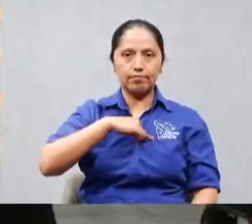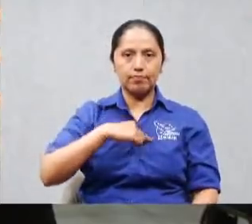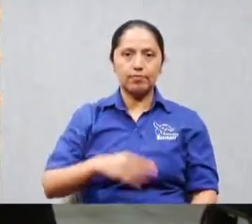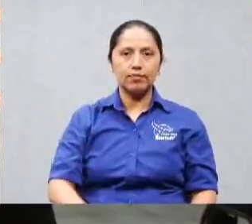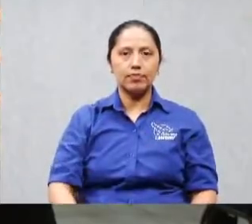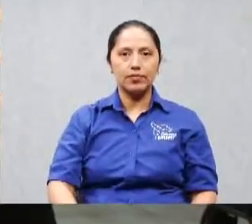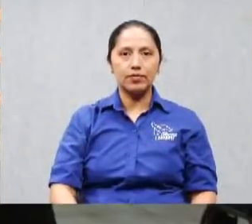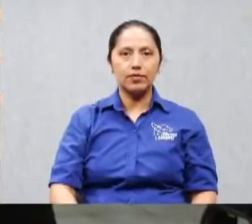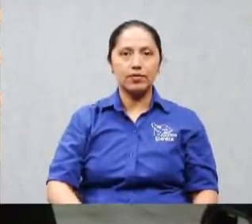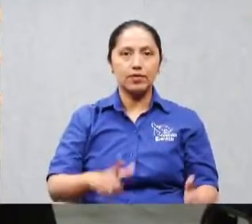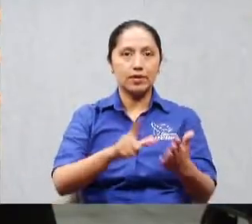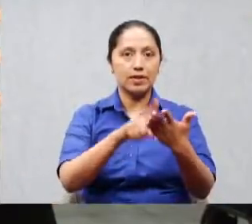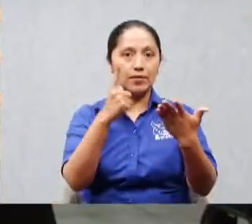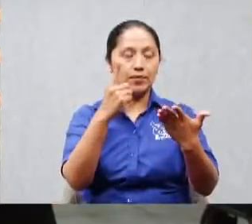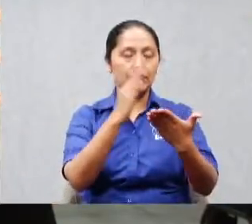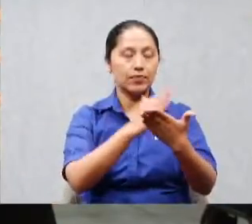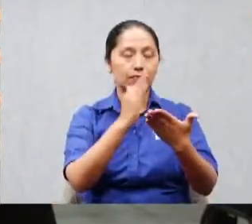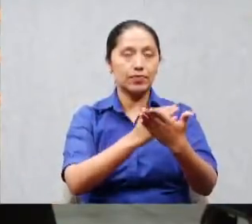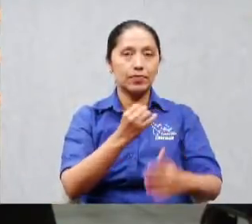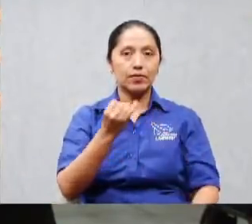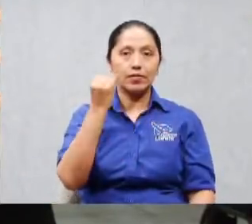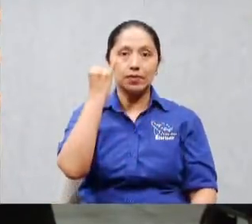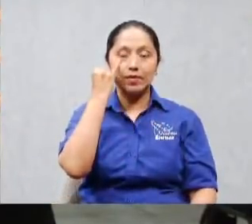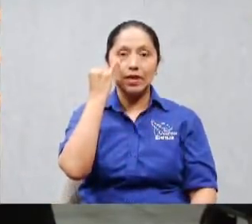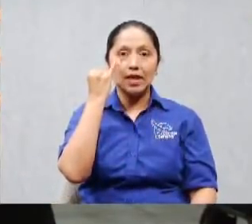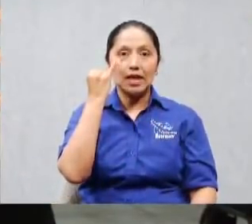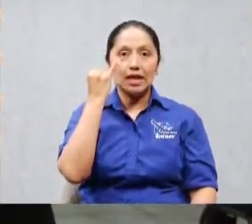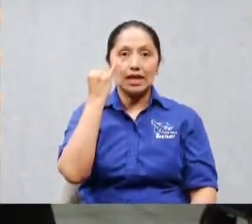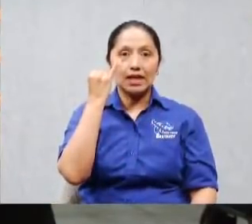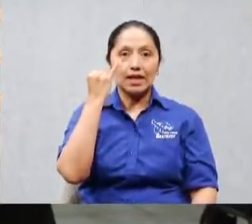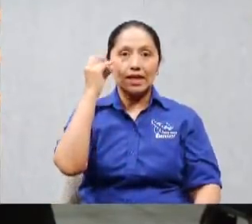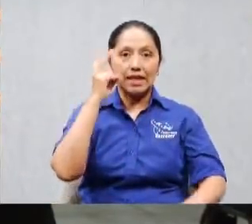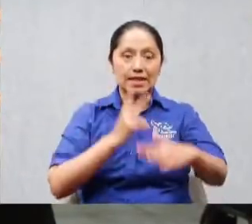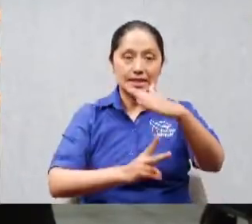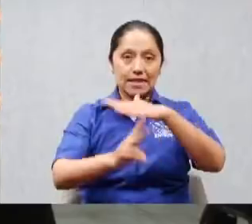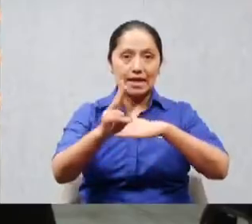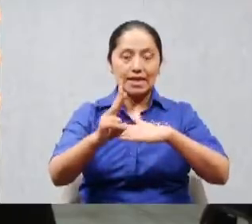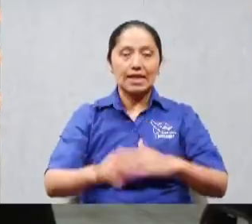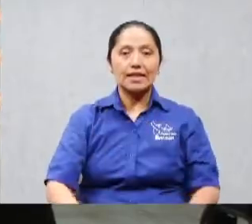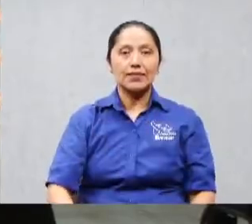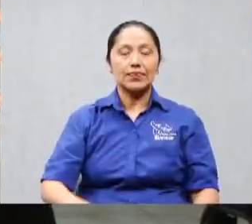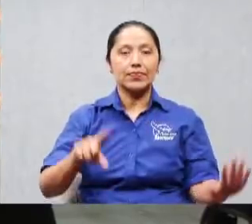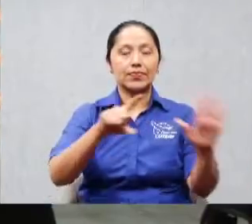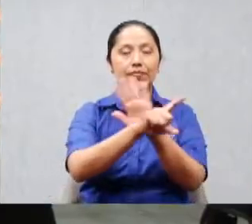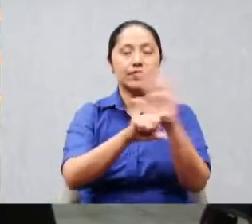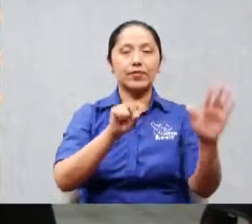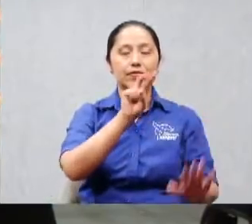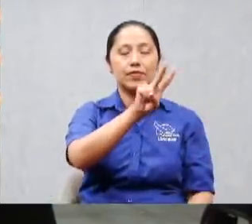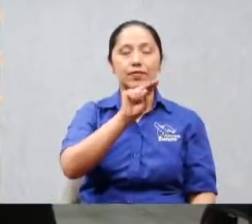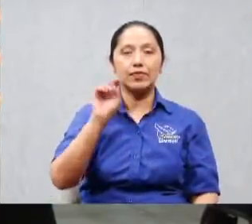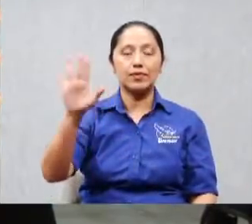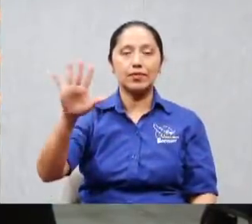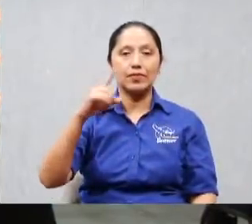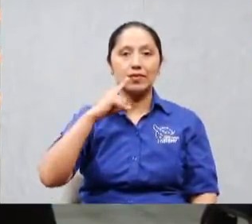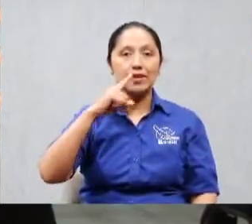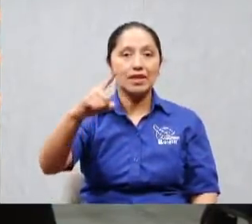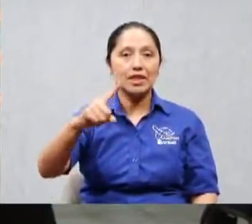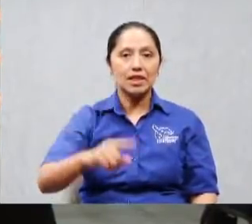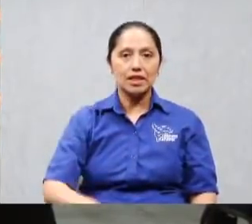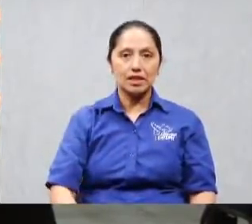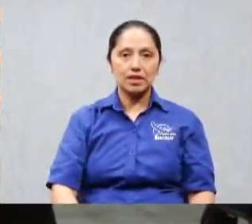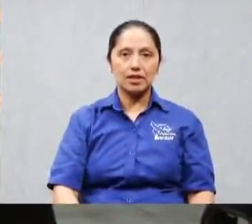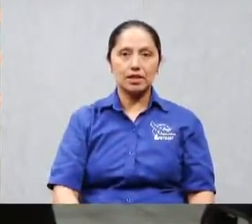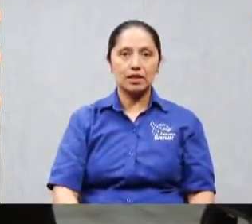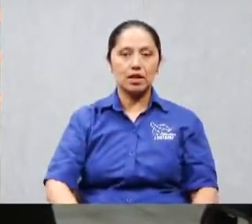capítulo 55, pero el versículo anterior, al que ya es famoso entre nosotros, dice, abandone